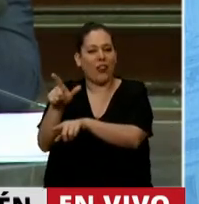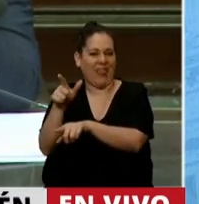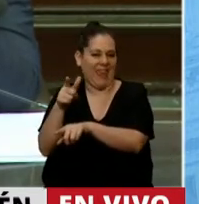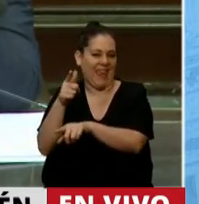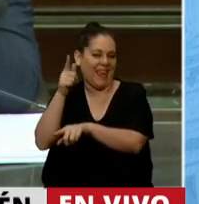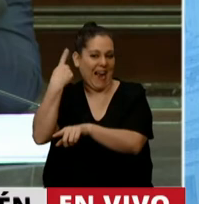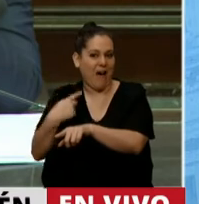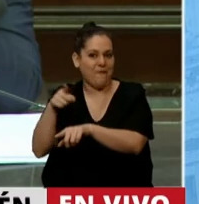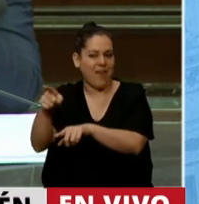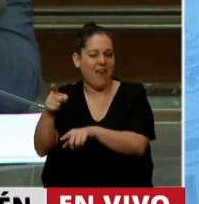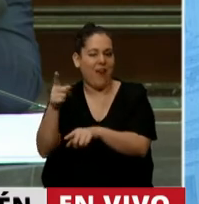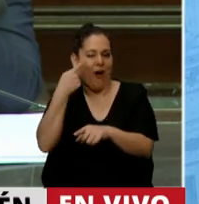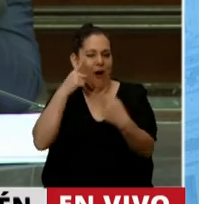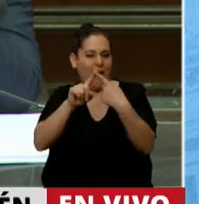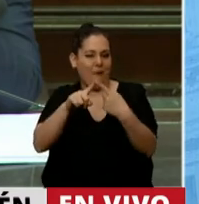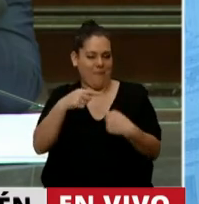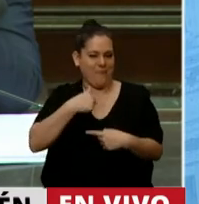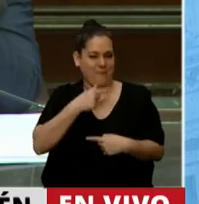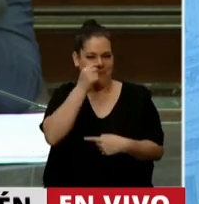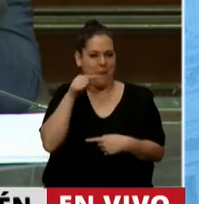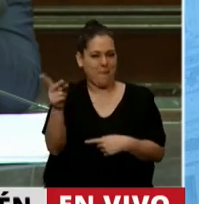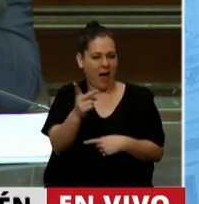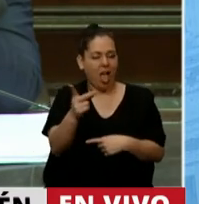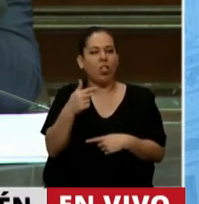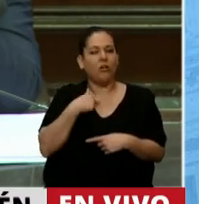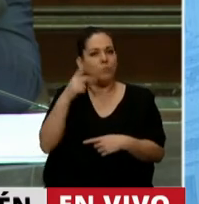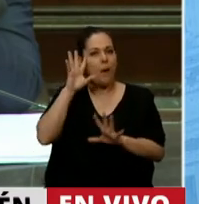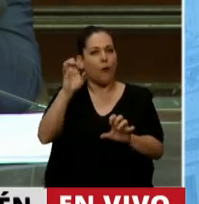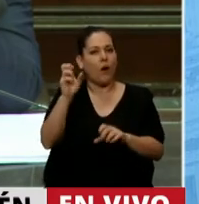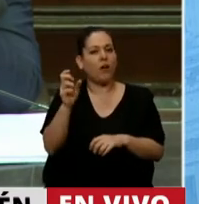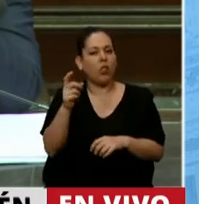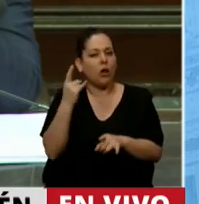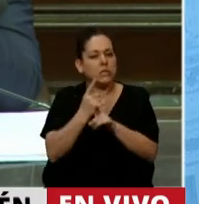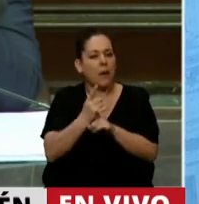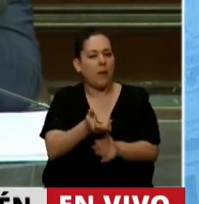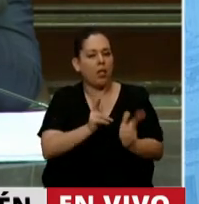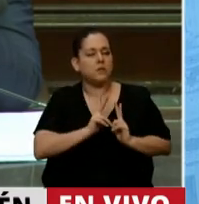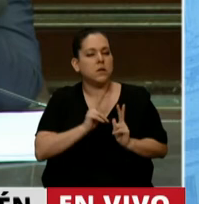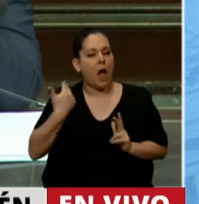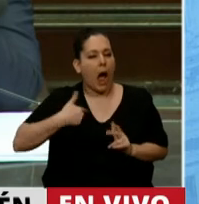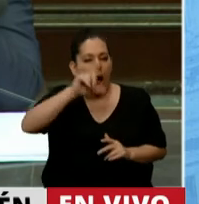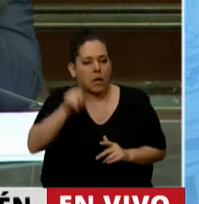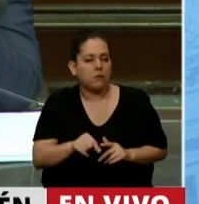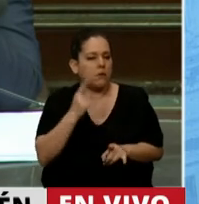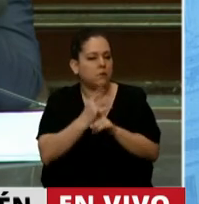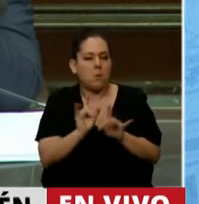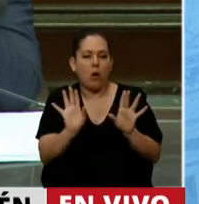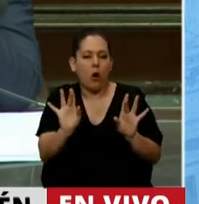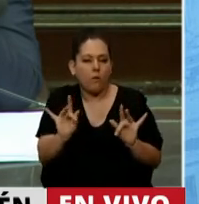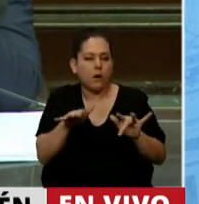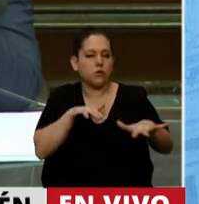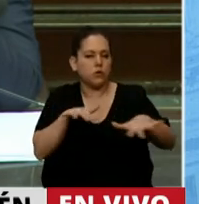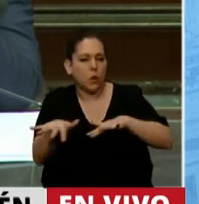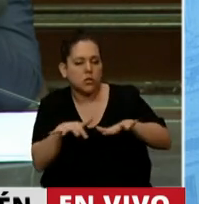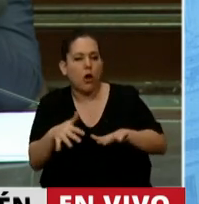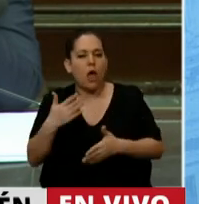senadores de la nación. En nuestro país hemos vivido siempre tiempos complejos, con dificultades, que en esos